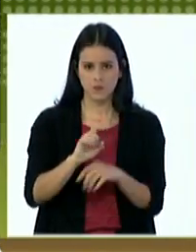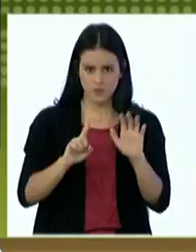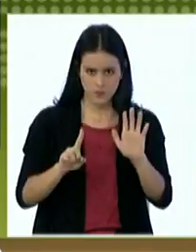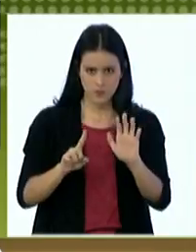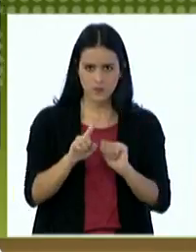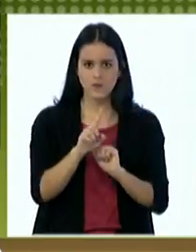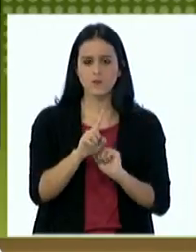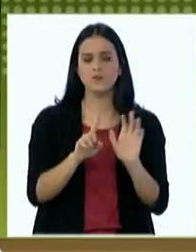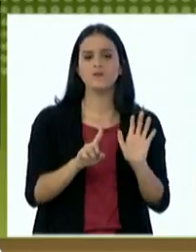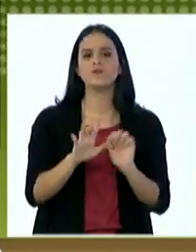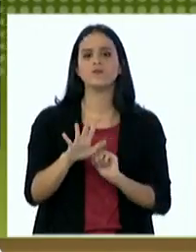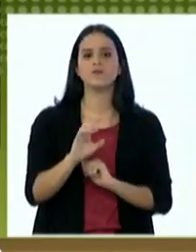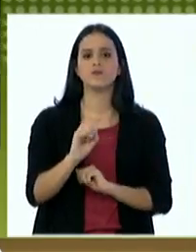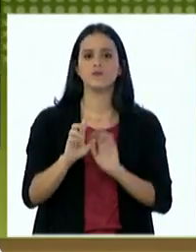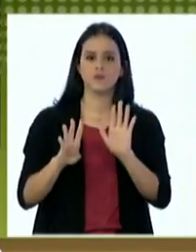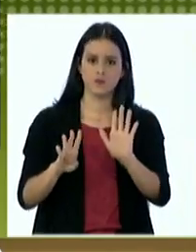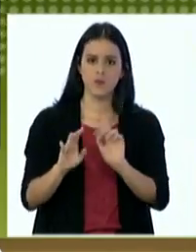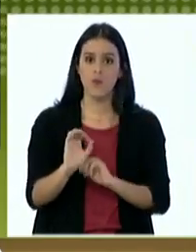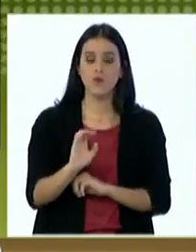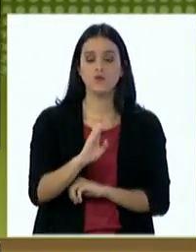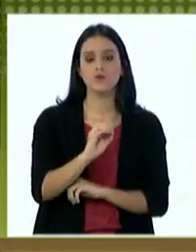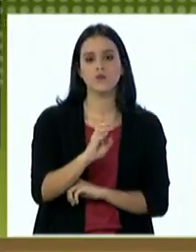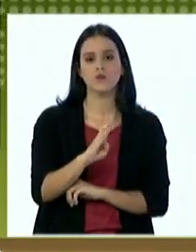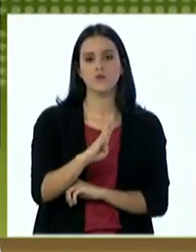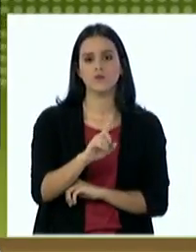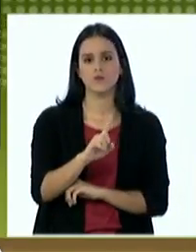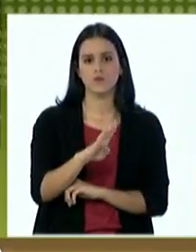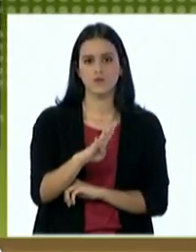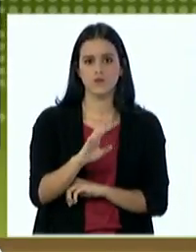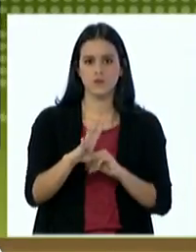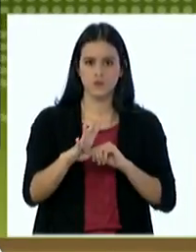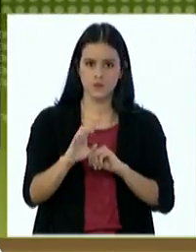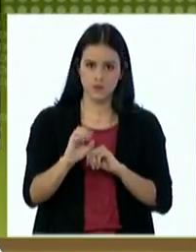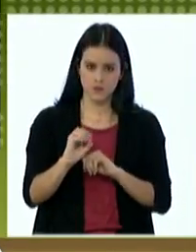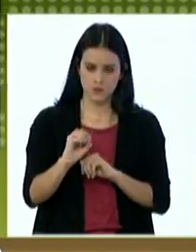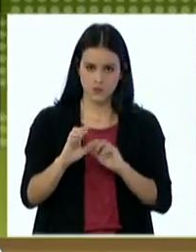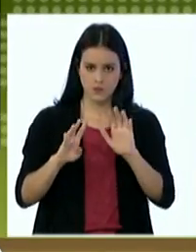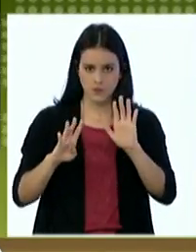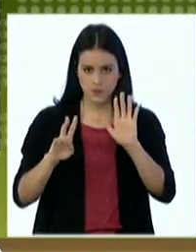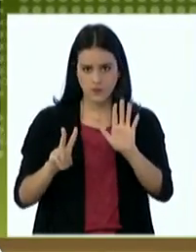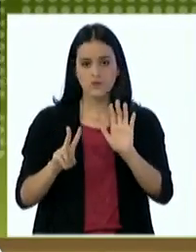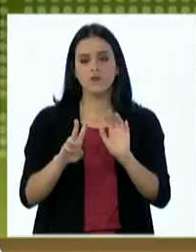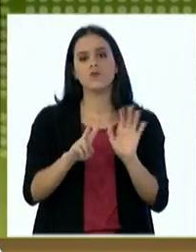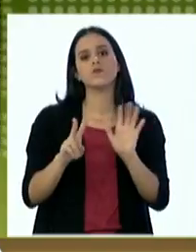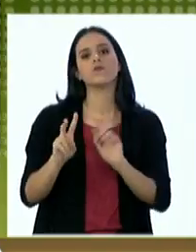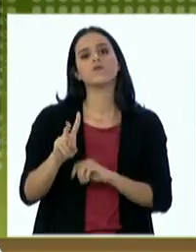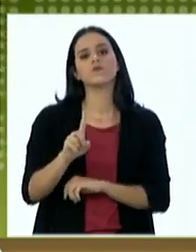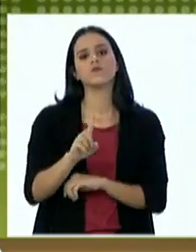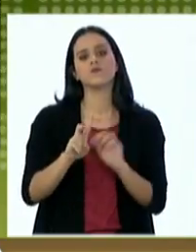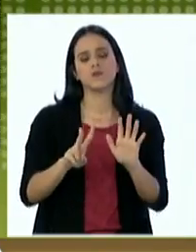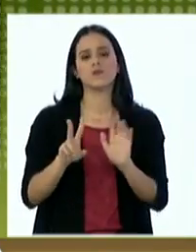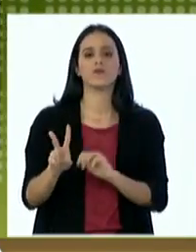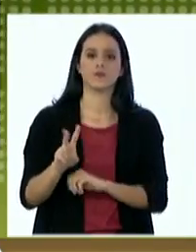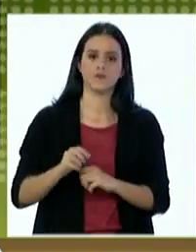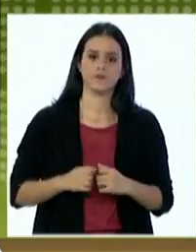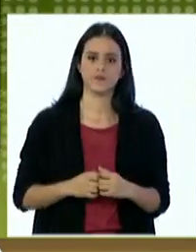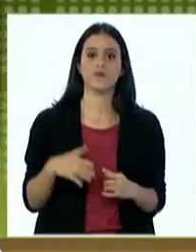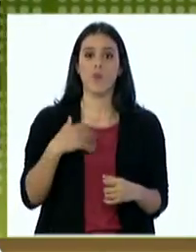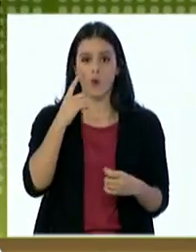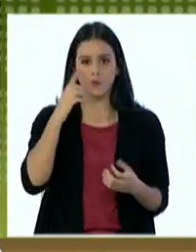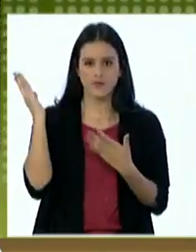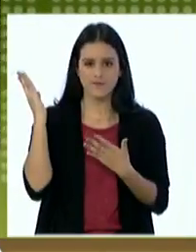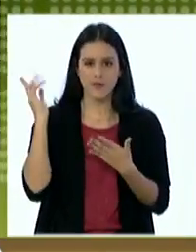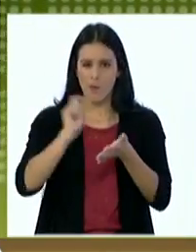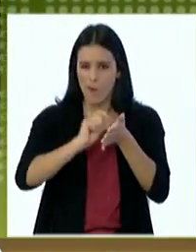6509 o al 0414 907 4172 lo tienen allí en sus pantallas y pueden tomar